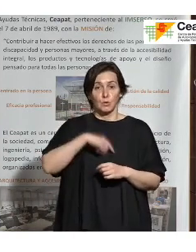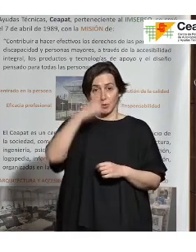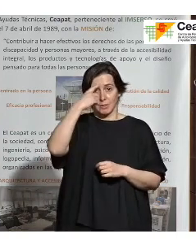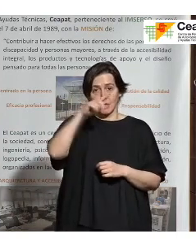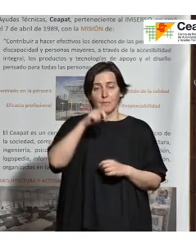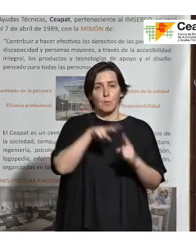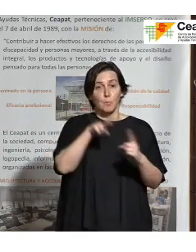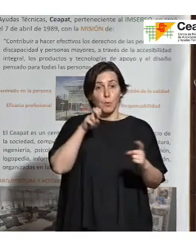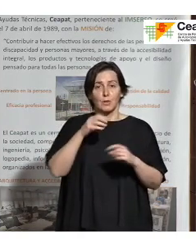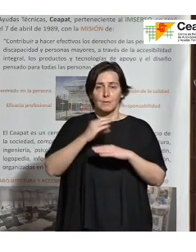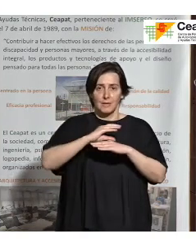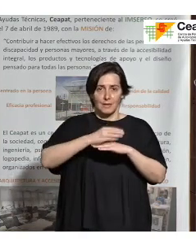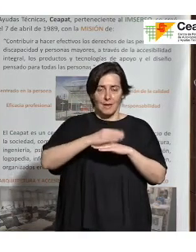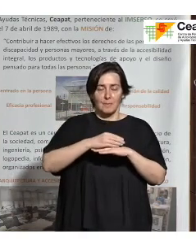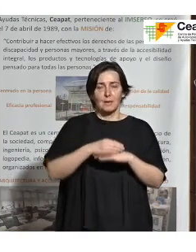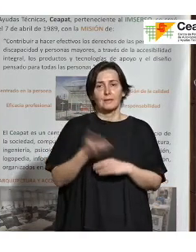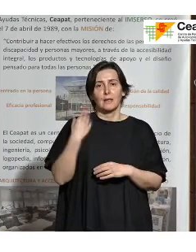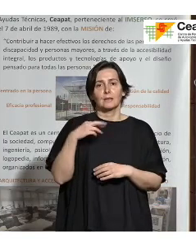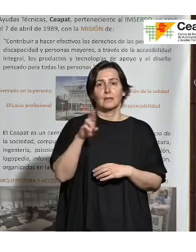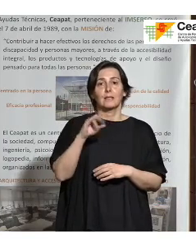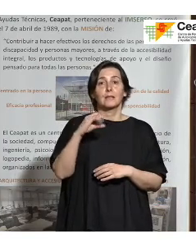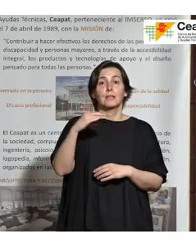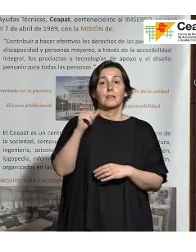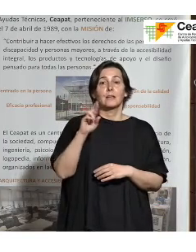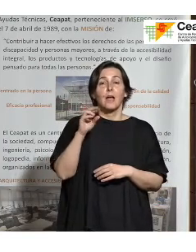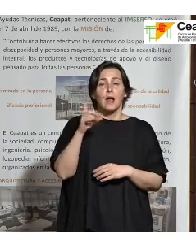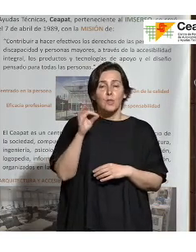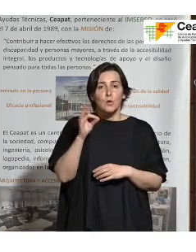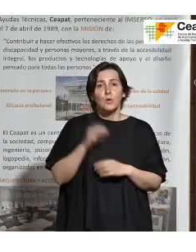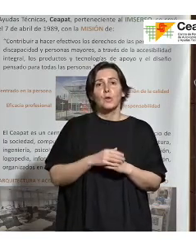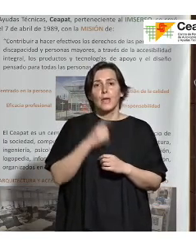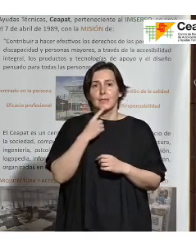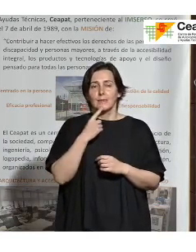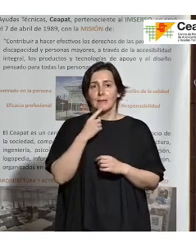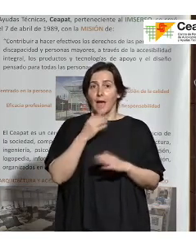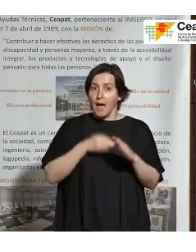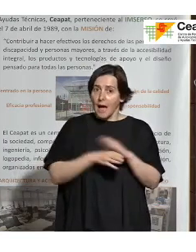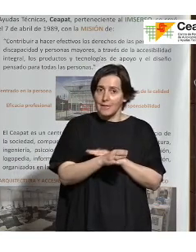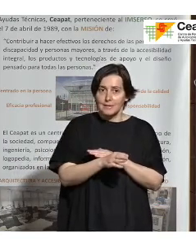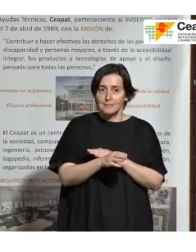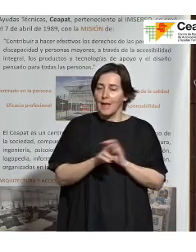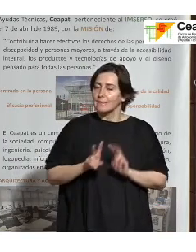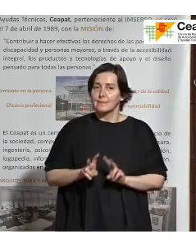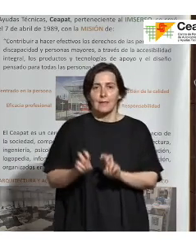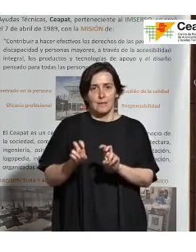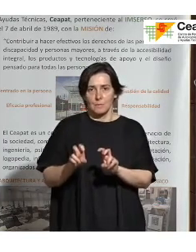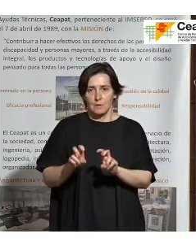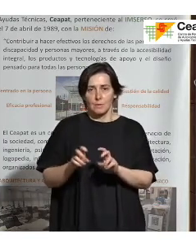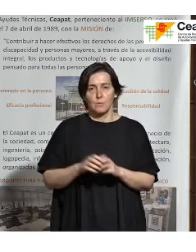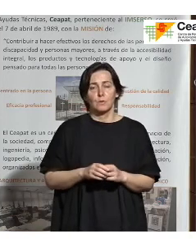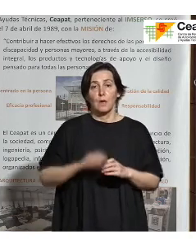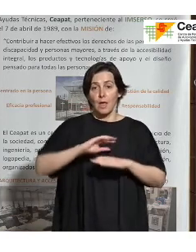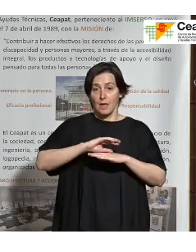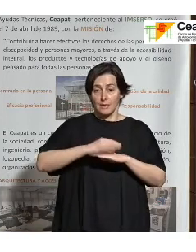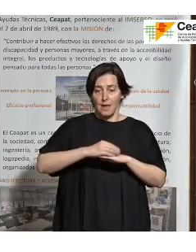que antes también un poco lo ha comentado Ricardo, accesibilidad en el origen. O sea, desde el CEAPAD sí que sabemos y mucha más gente que